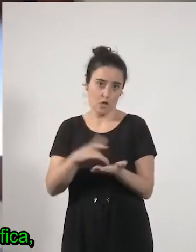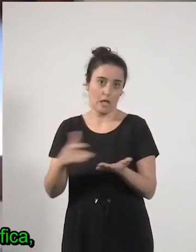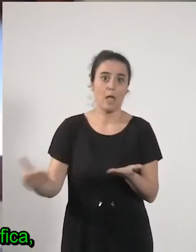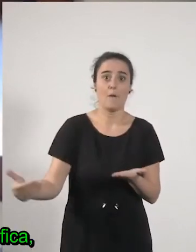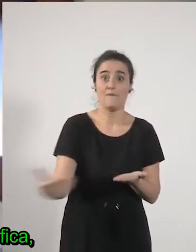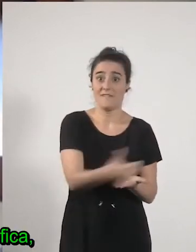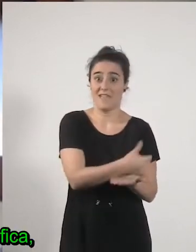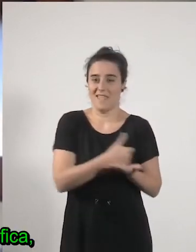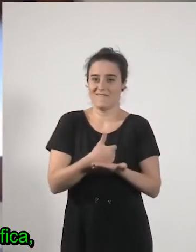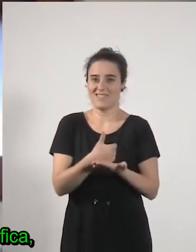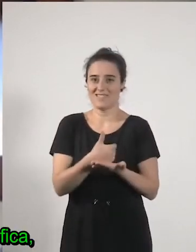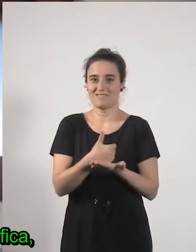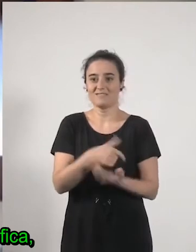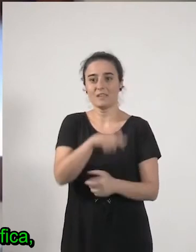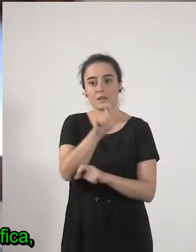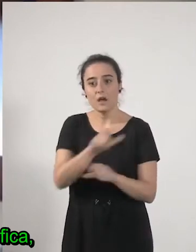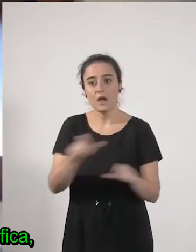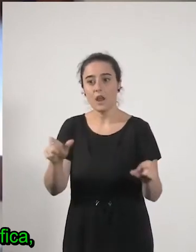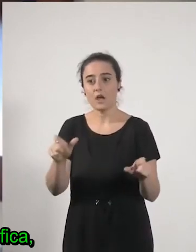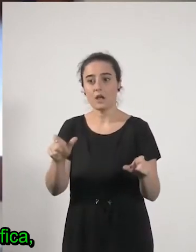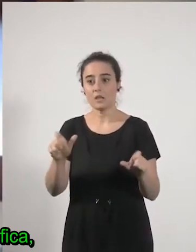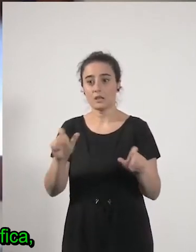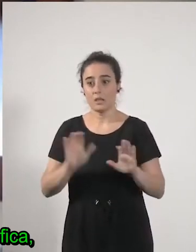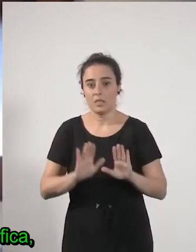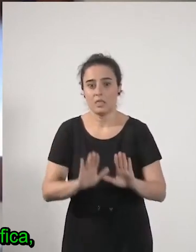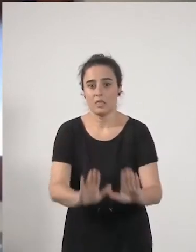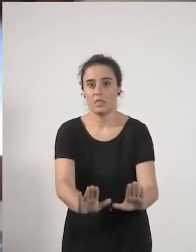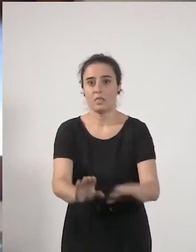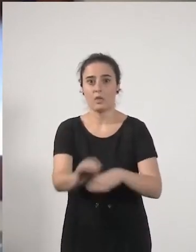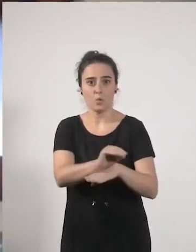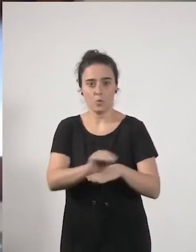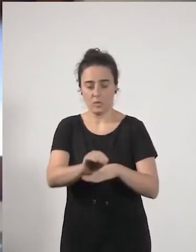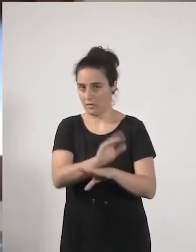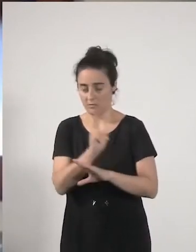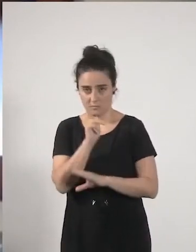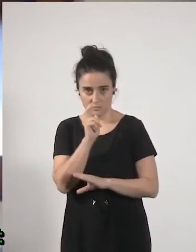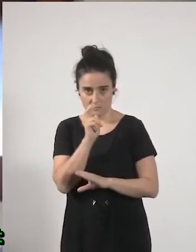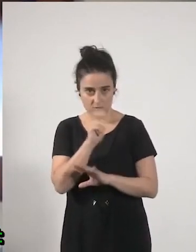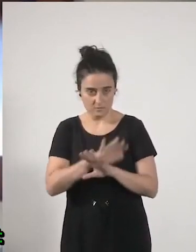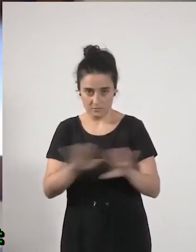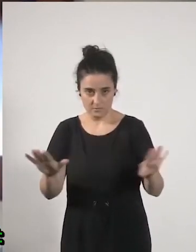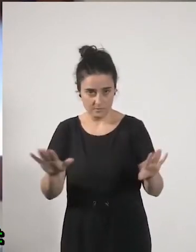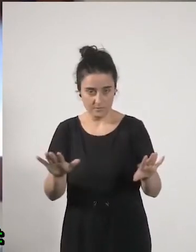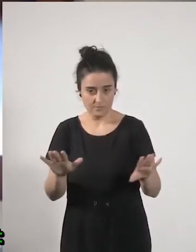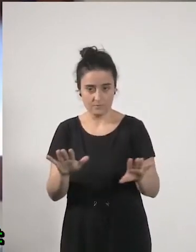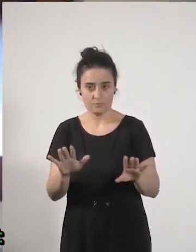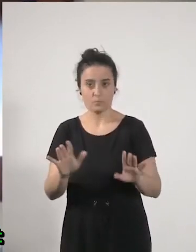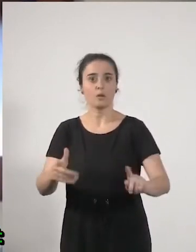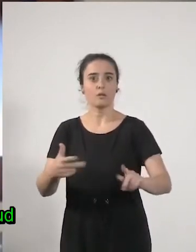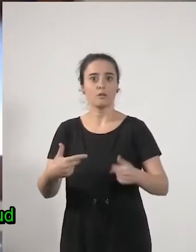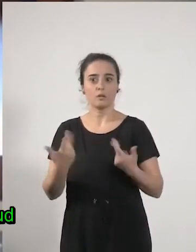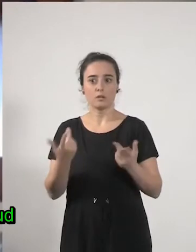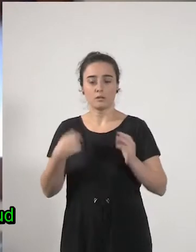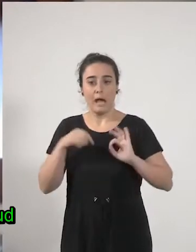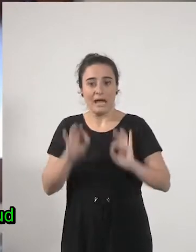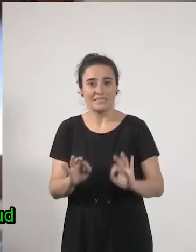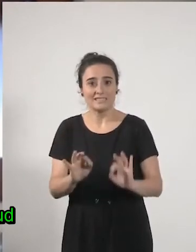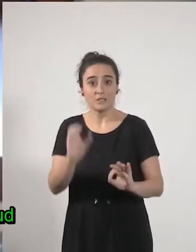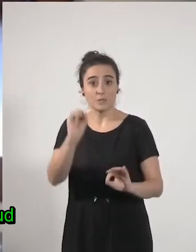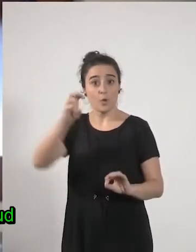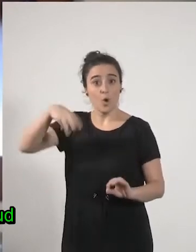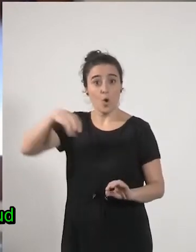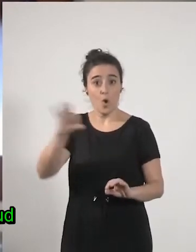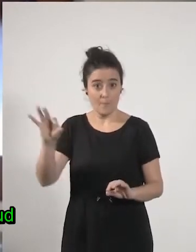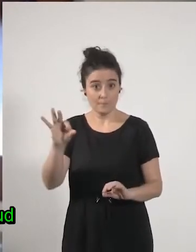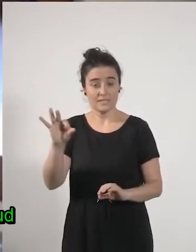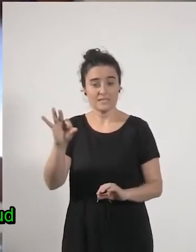dejando a la gente en una situación de cuidado catastrófica bueno dejadme que lo deje aquí la organización mundial de la